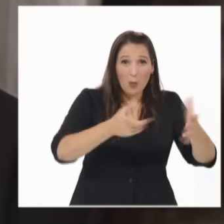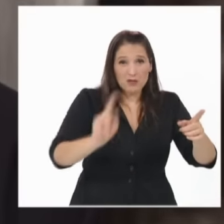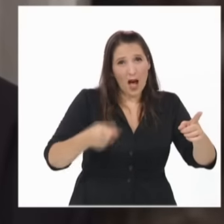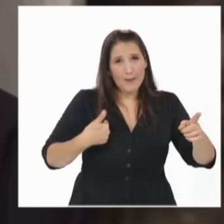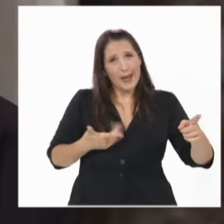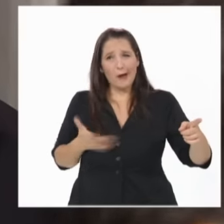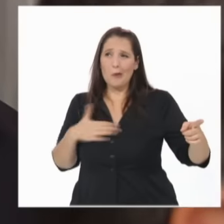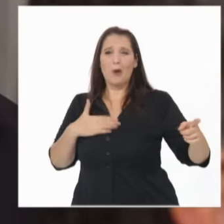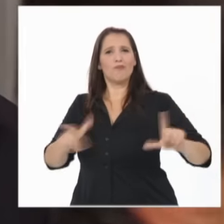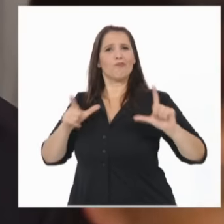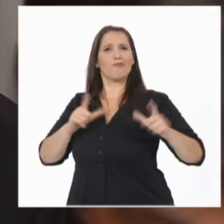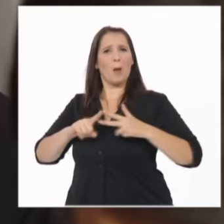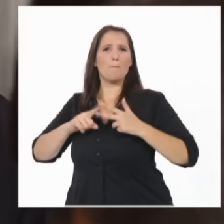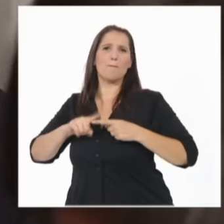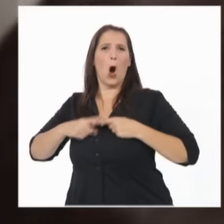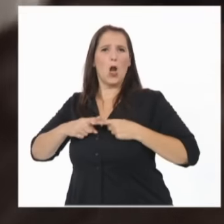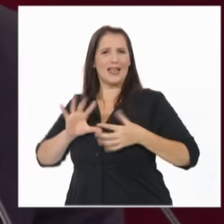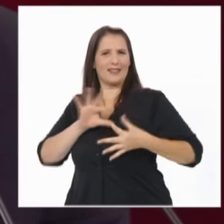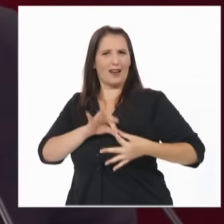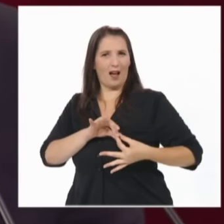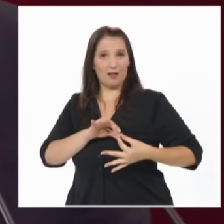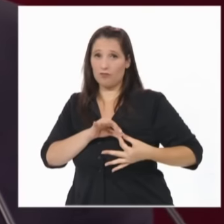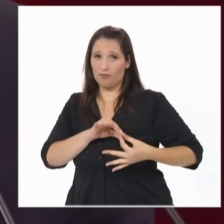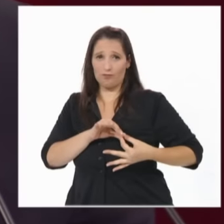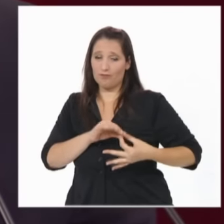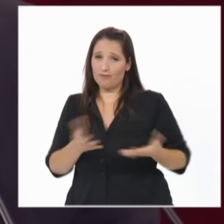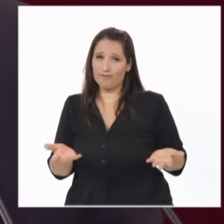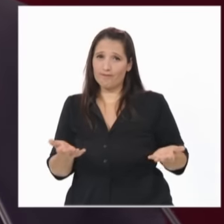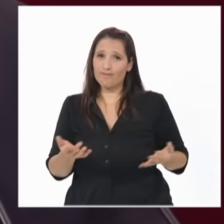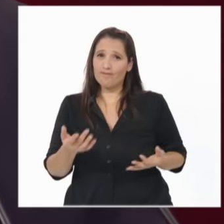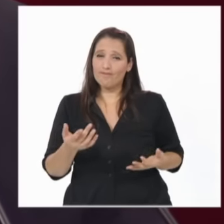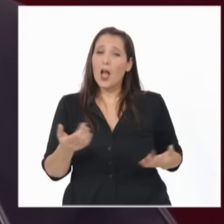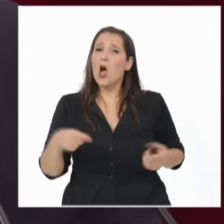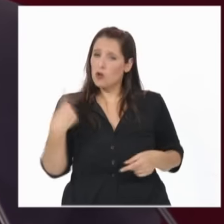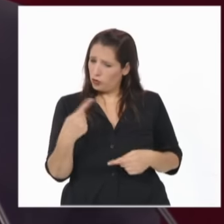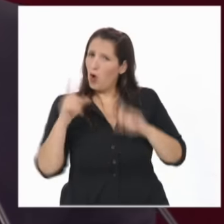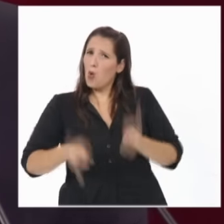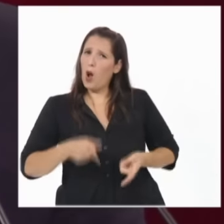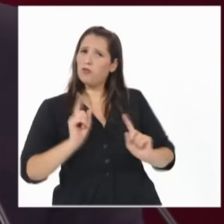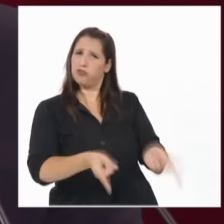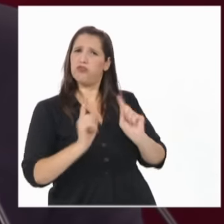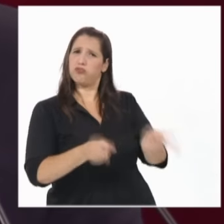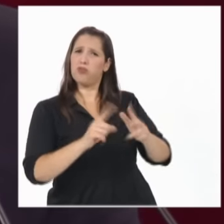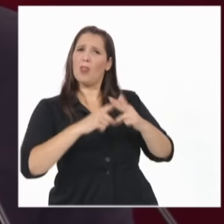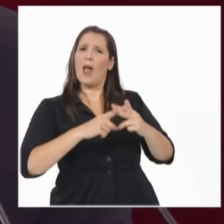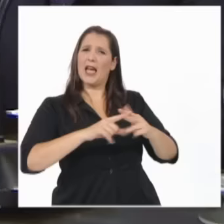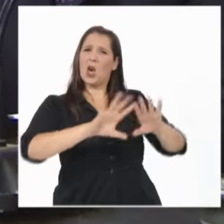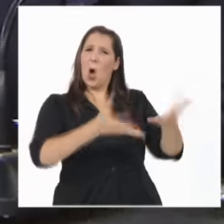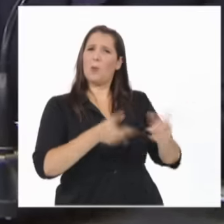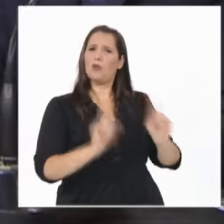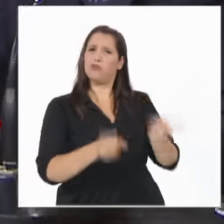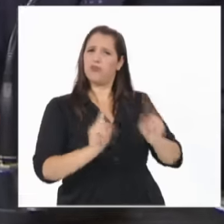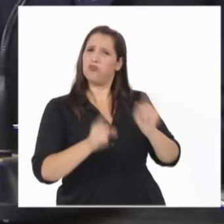Las buenas iniciativas tienen que permanecer. Mantuvimos Tecnópolis, la dotamos de contenidos